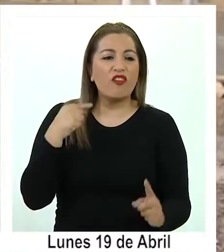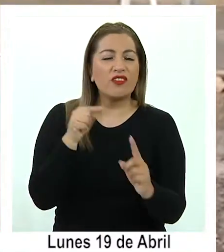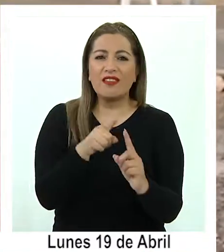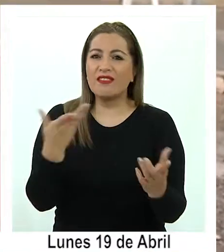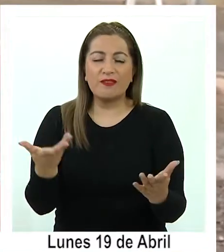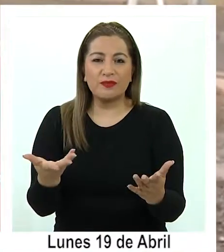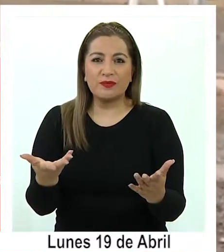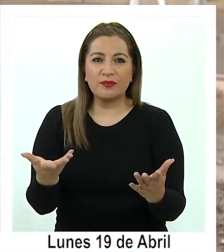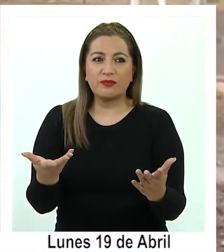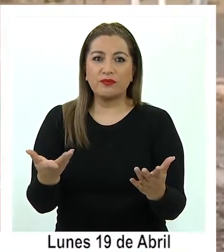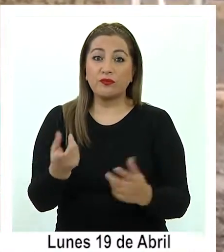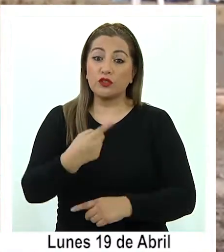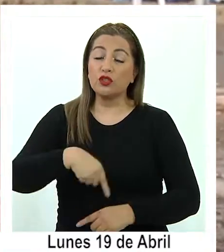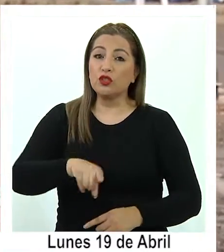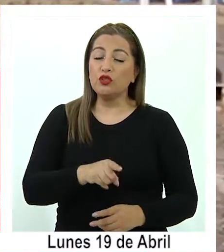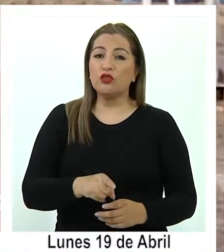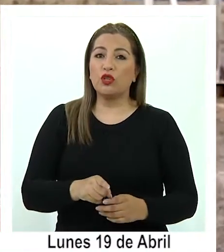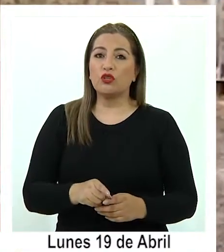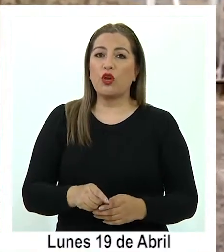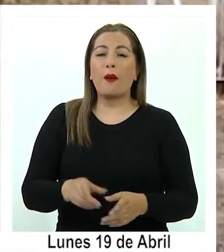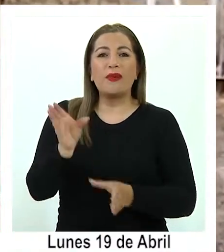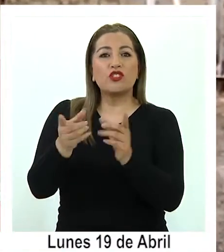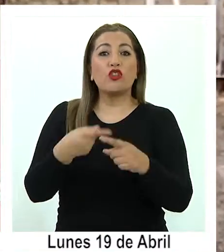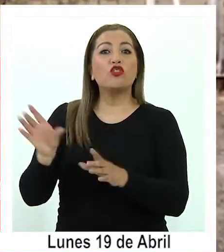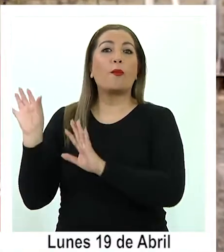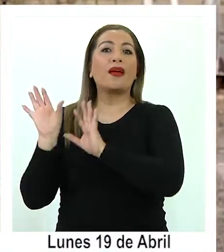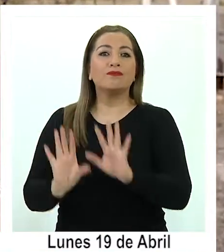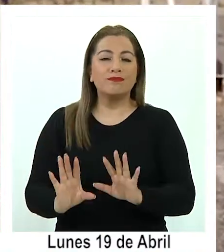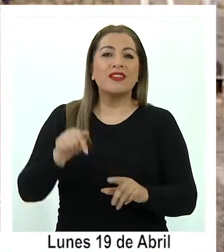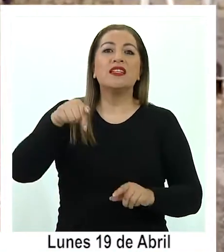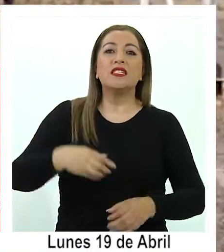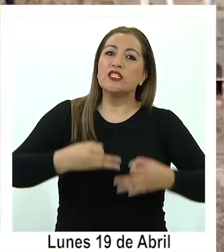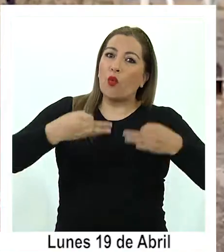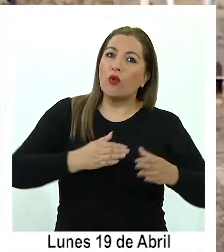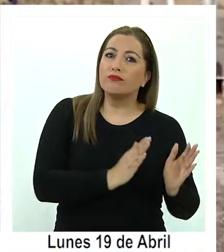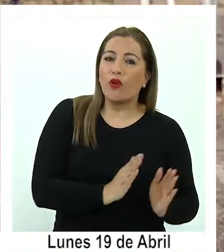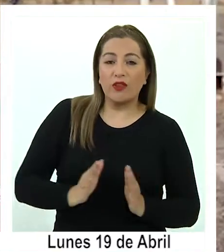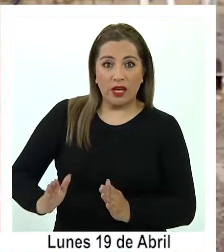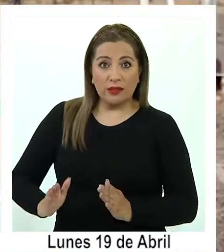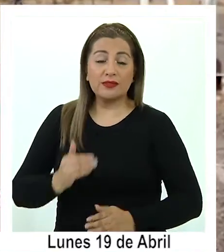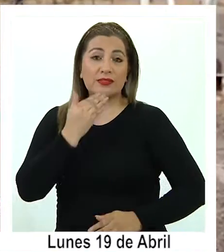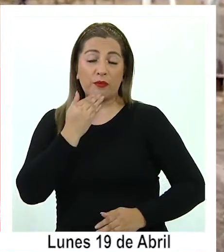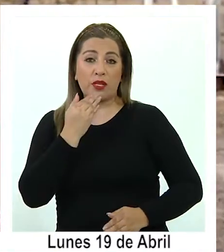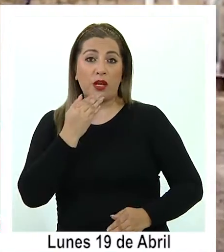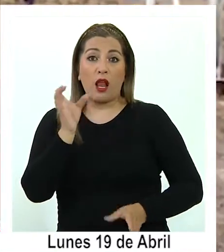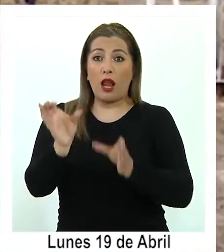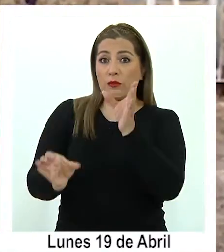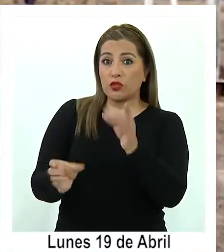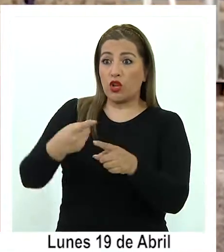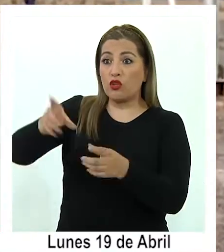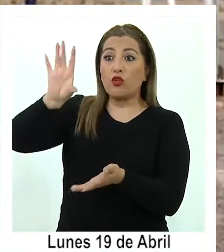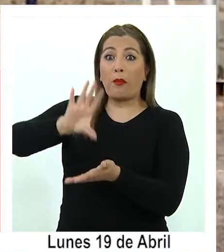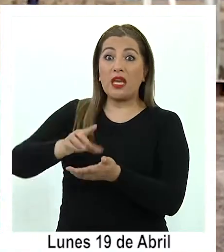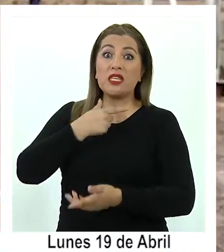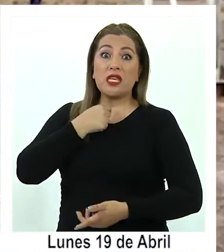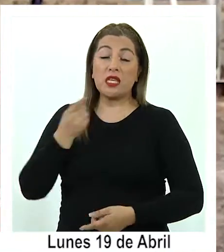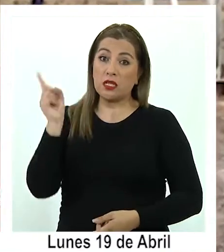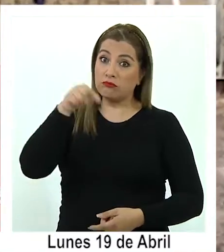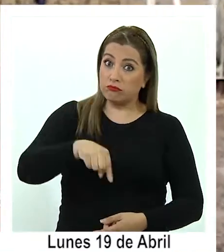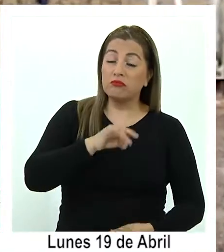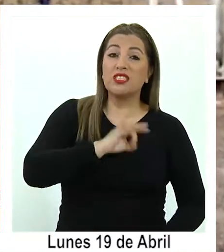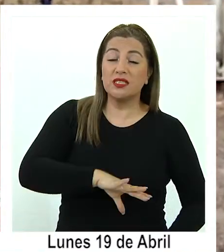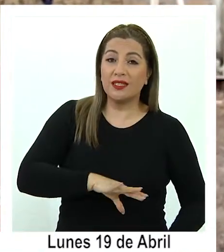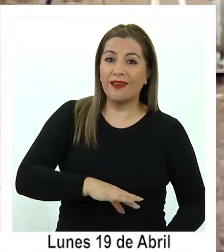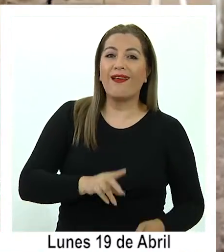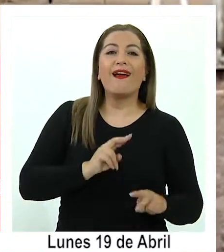fundamental es poder tener una migración ordenada, segura y por supuesto que permita a todas aquellas personas que quieran venir a nuestro país